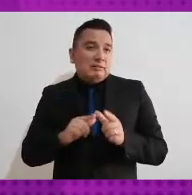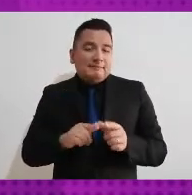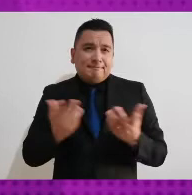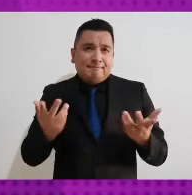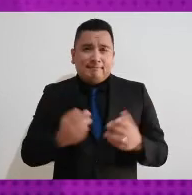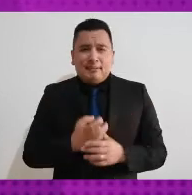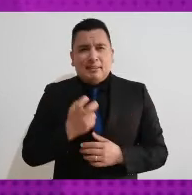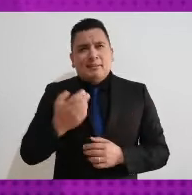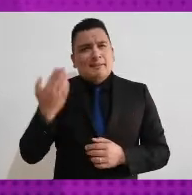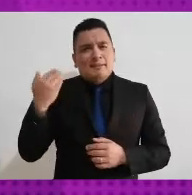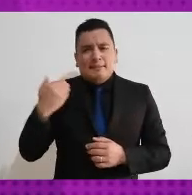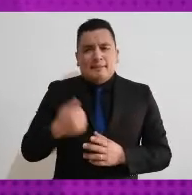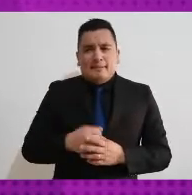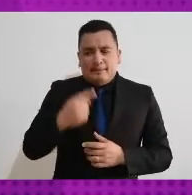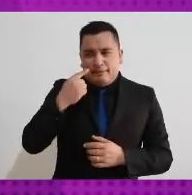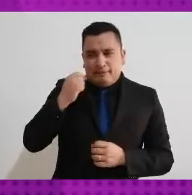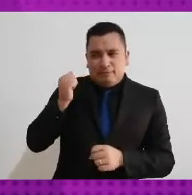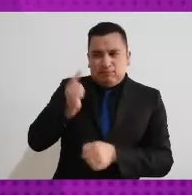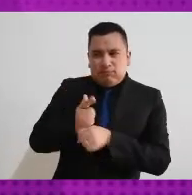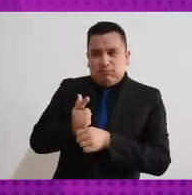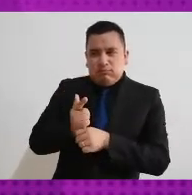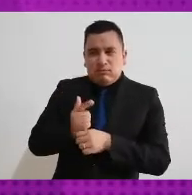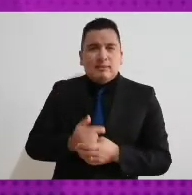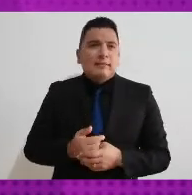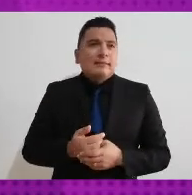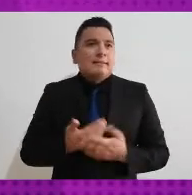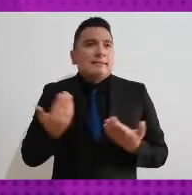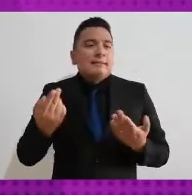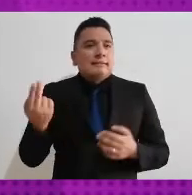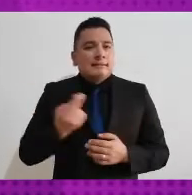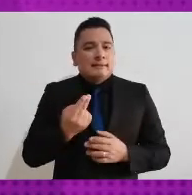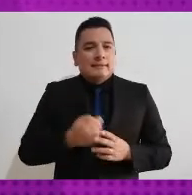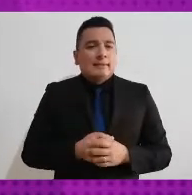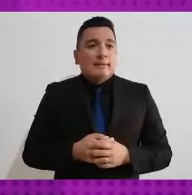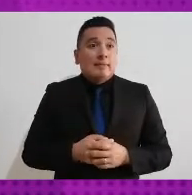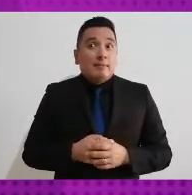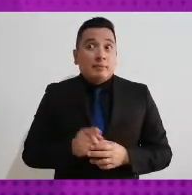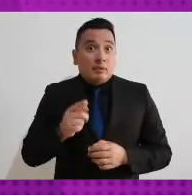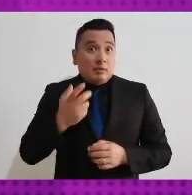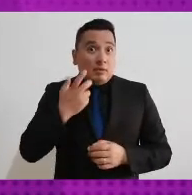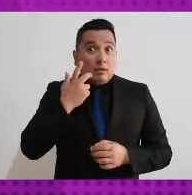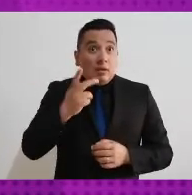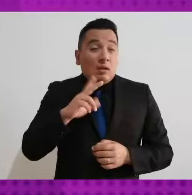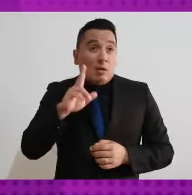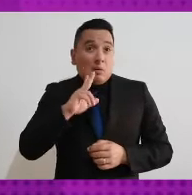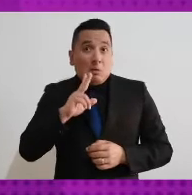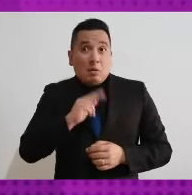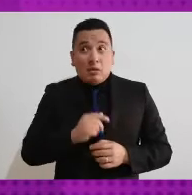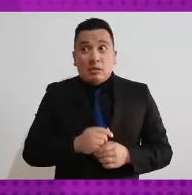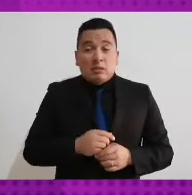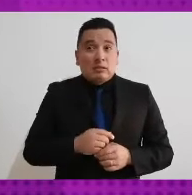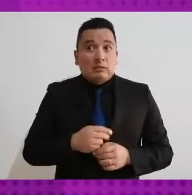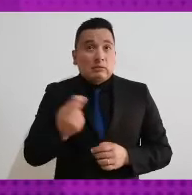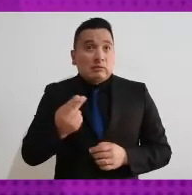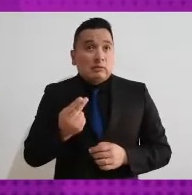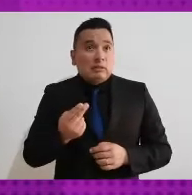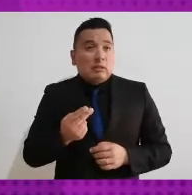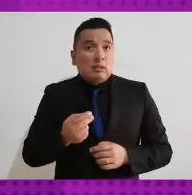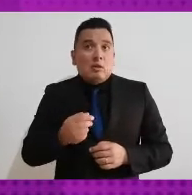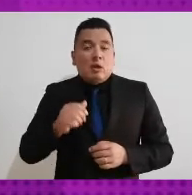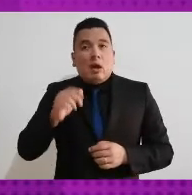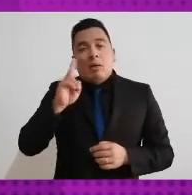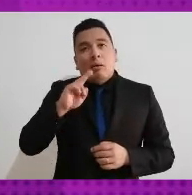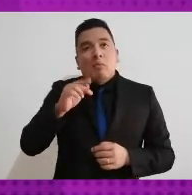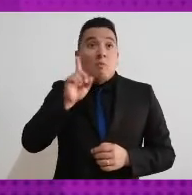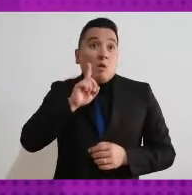Entonces, a partir de eso, se estableció que las fórmulas tenían que ser del mismo género. Sin embargo, con el paso de los años, nos